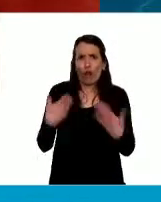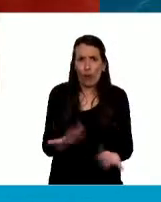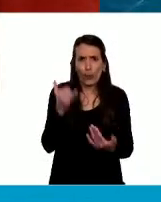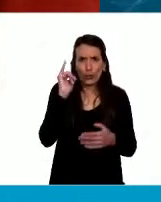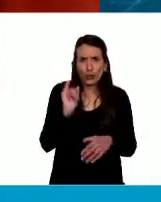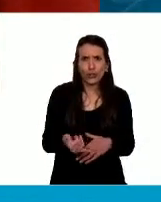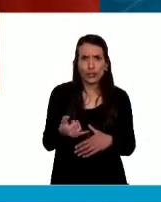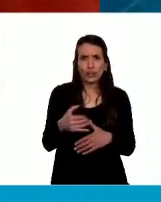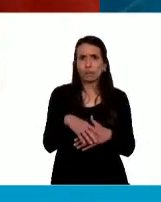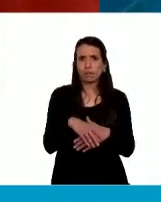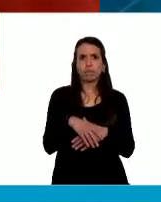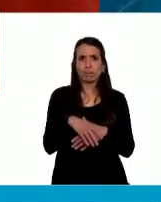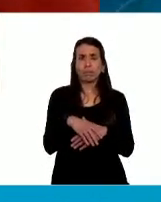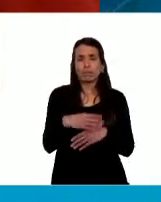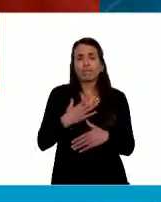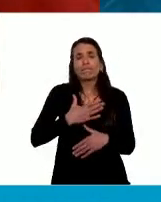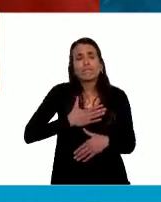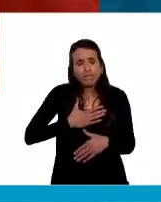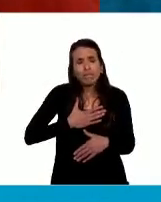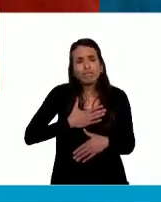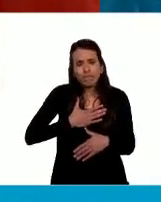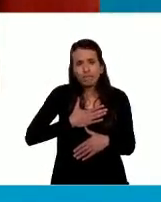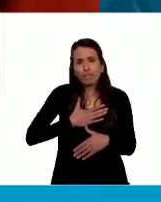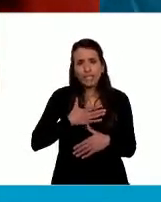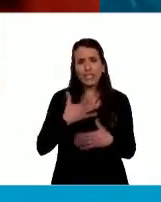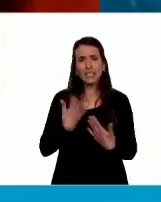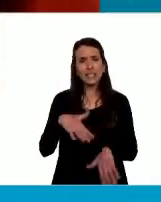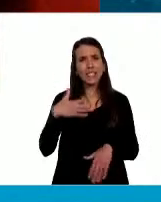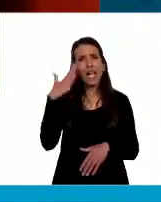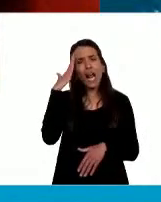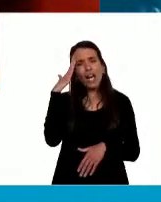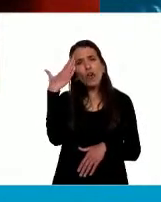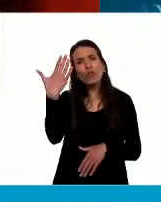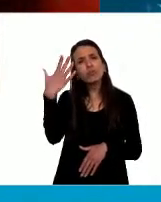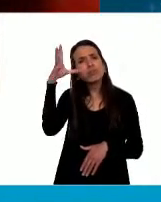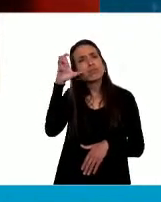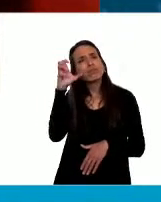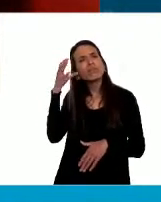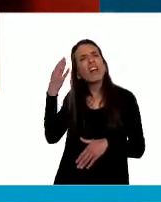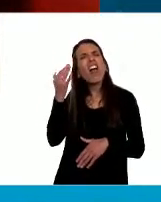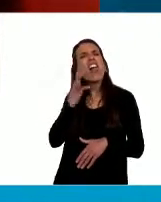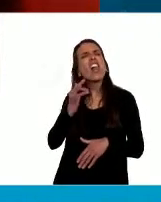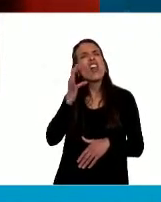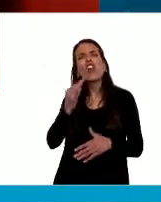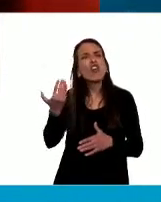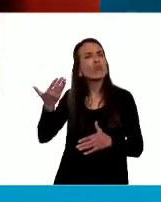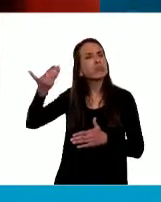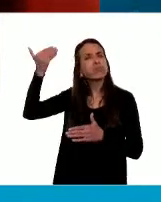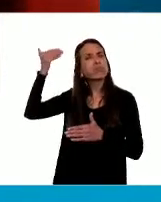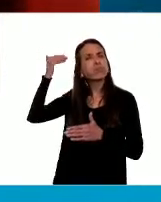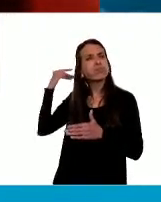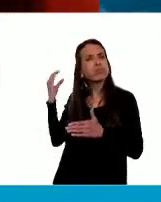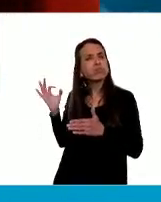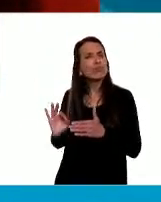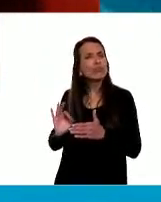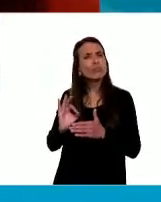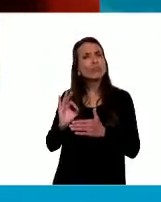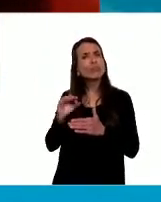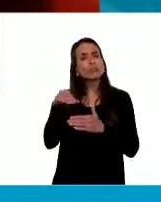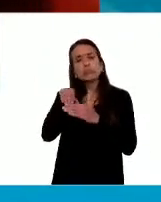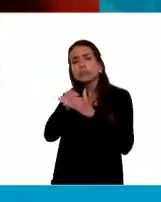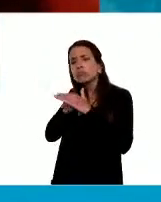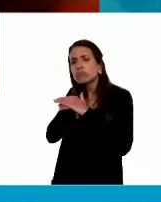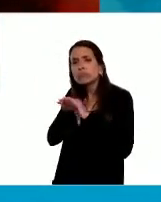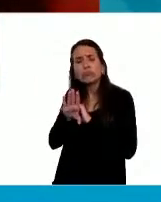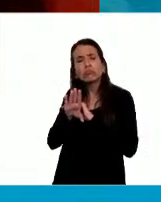quisiera recordar algo que hace unos años quedó explicitado en esta